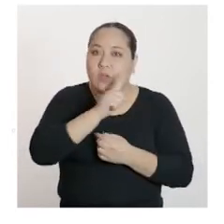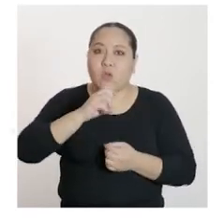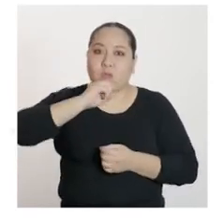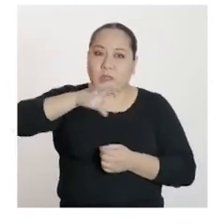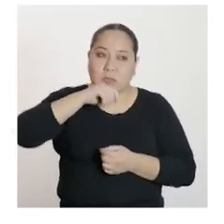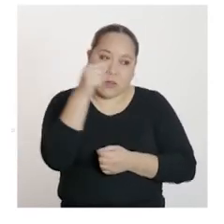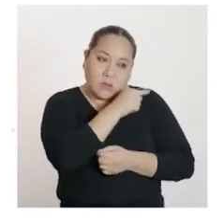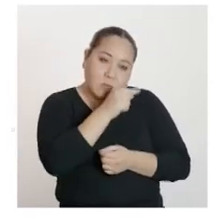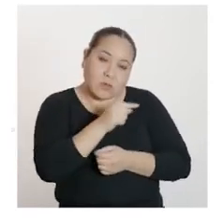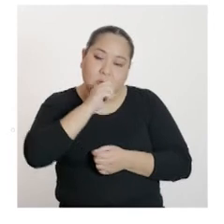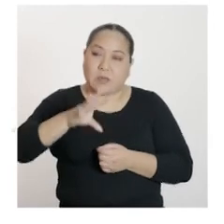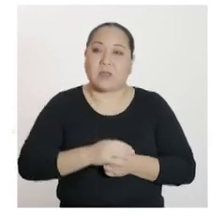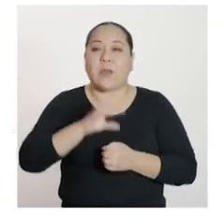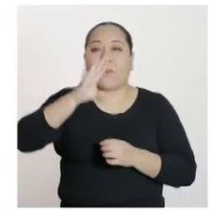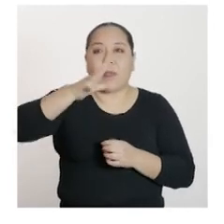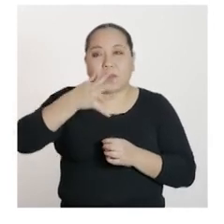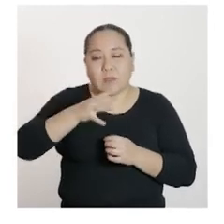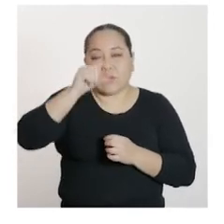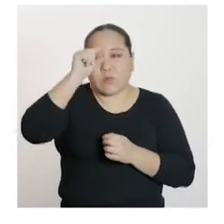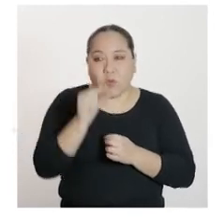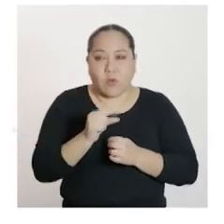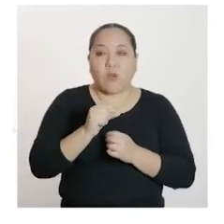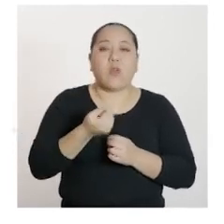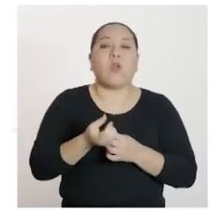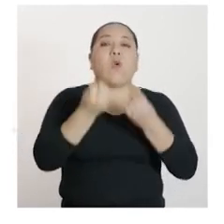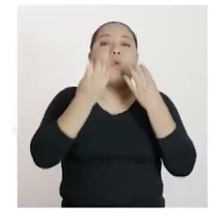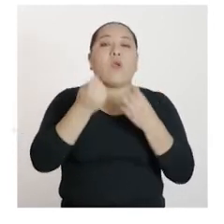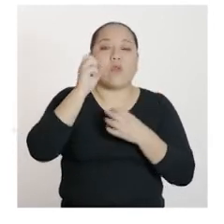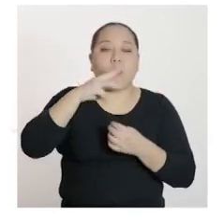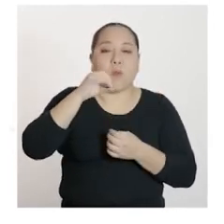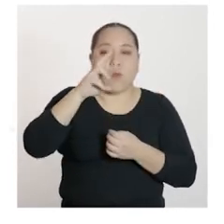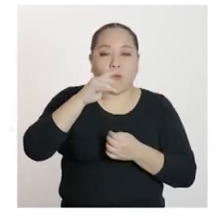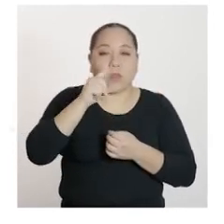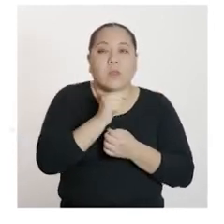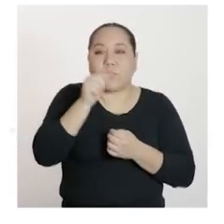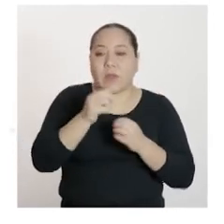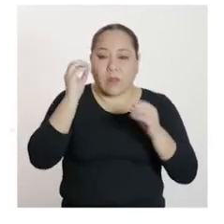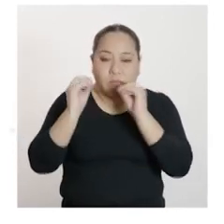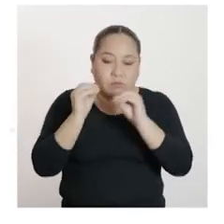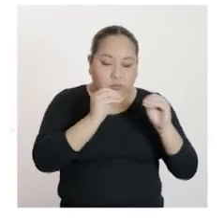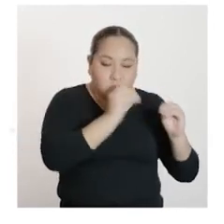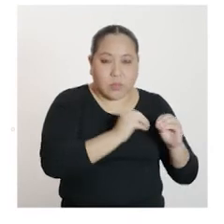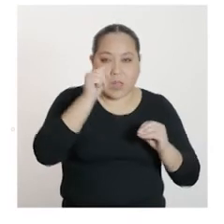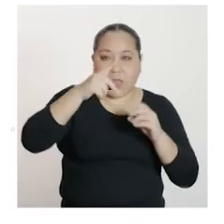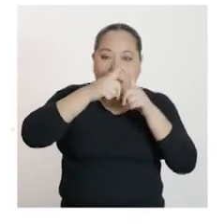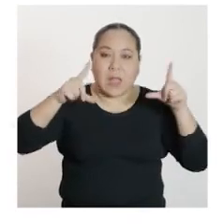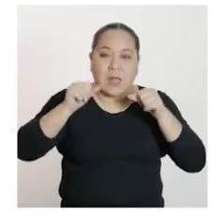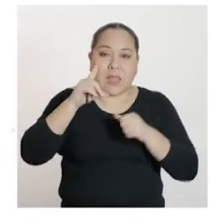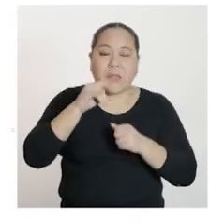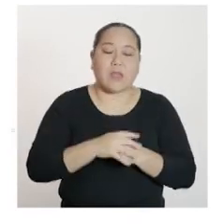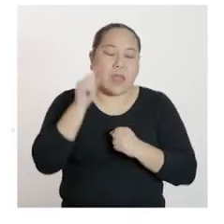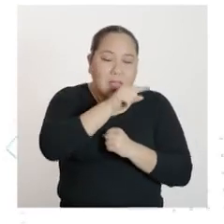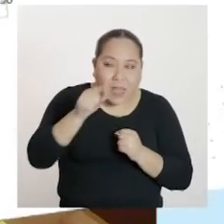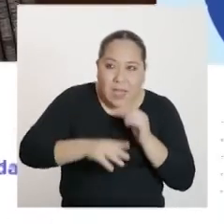originaría variadas medidas del volumen del molde para fabricar ladrillos, entre ellas el valor máximo.